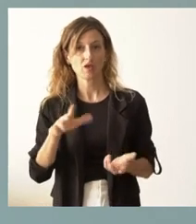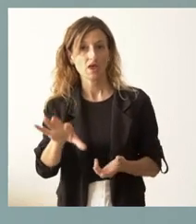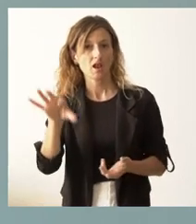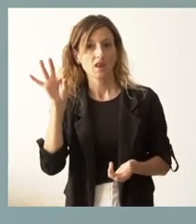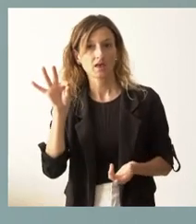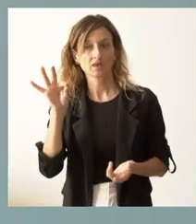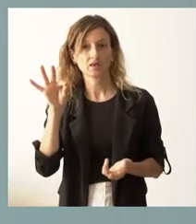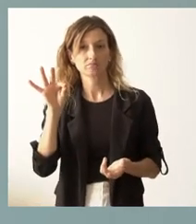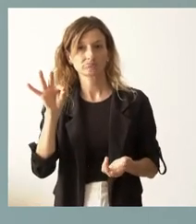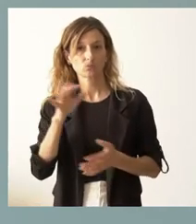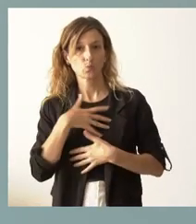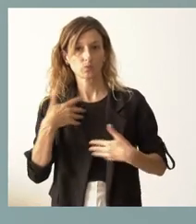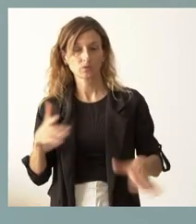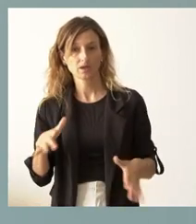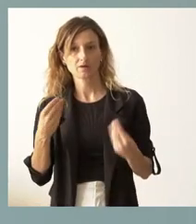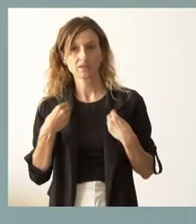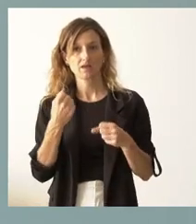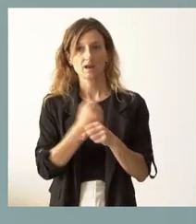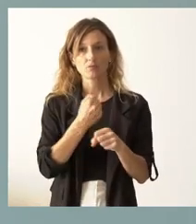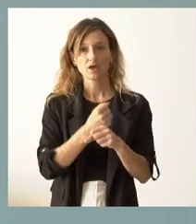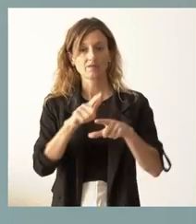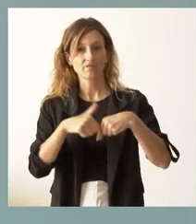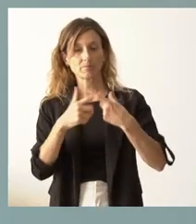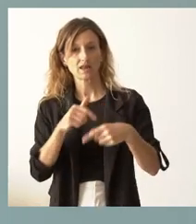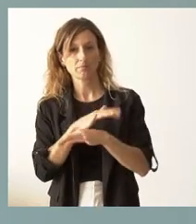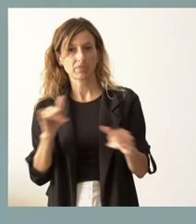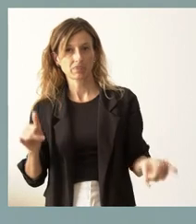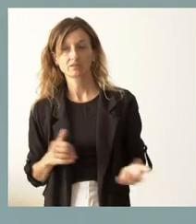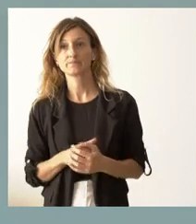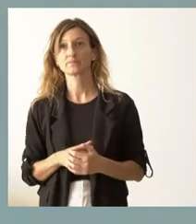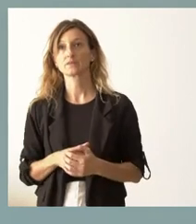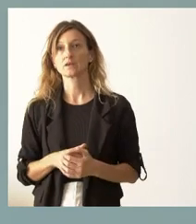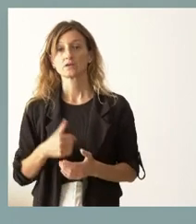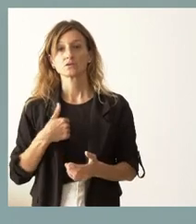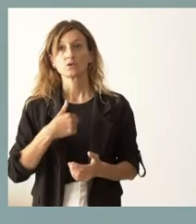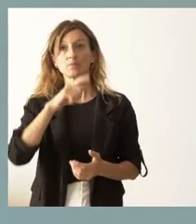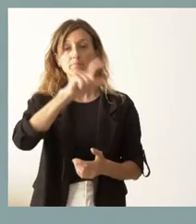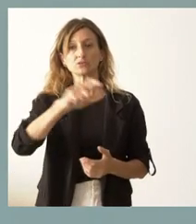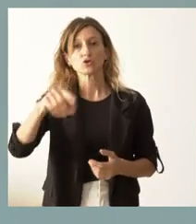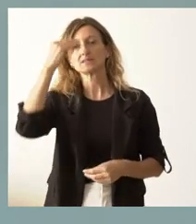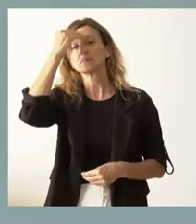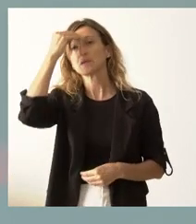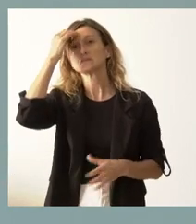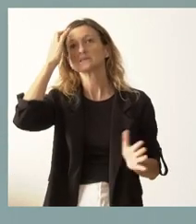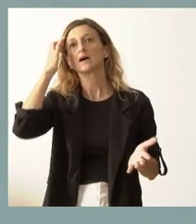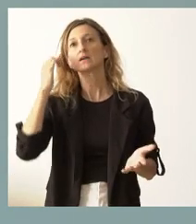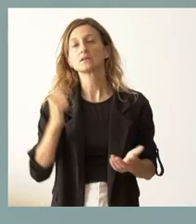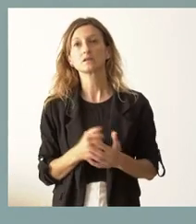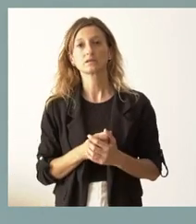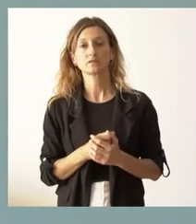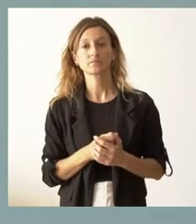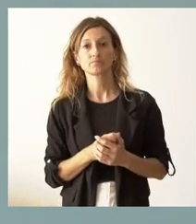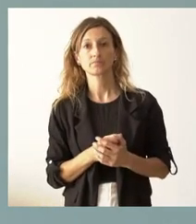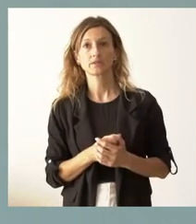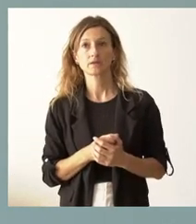compatibilizando esa vida laboral y familiar. Y, por tanto, yo desde aquí a aquellas personas que piensan, que usted lo ha trasladado aquí,